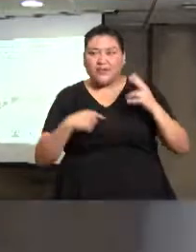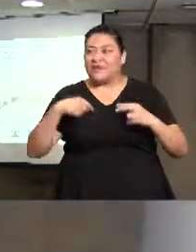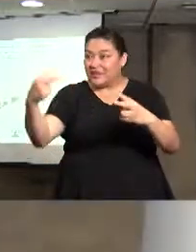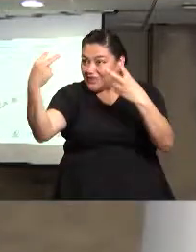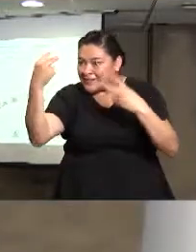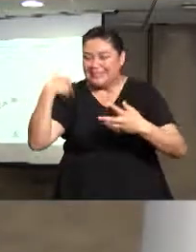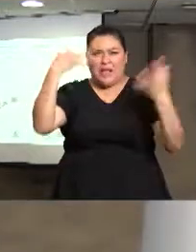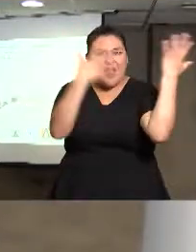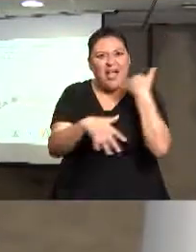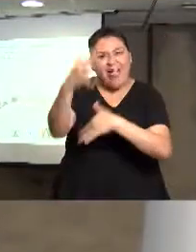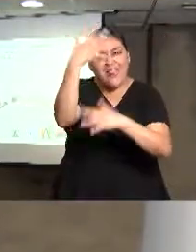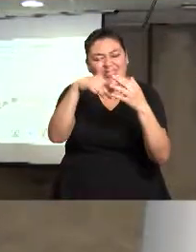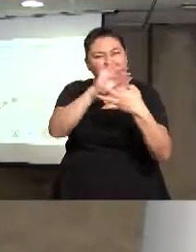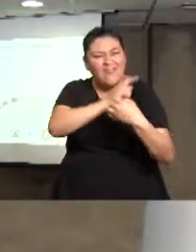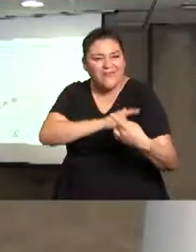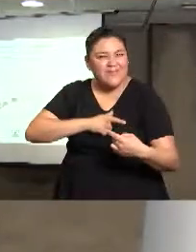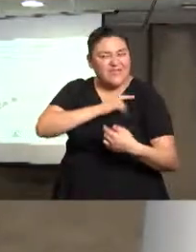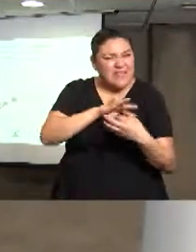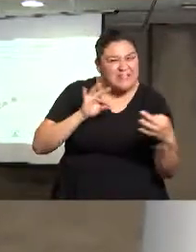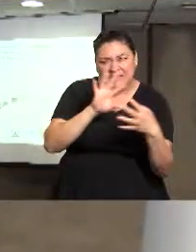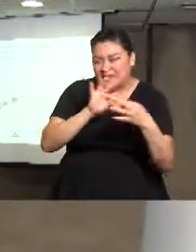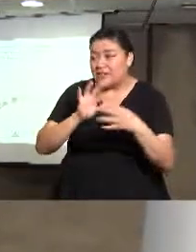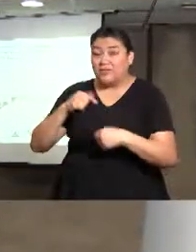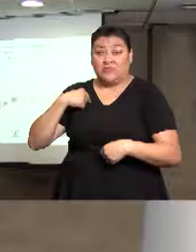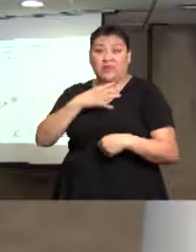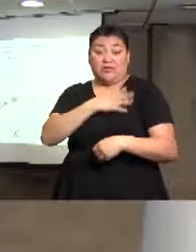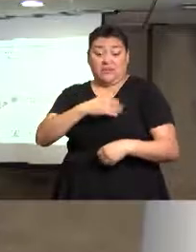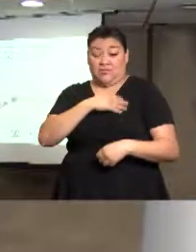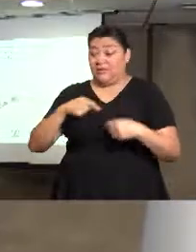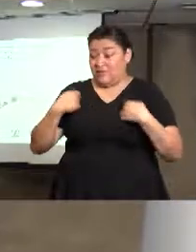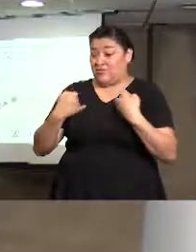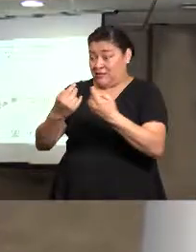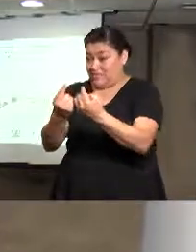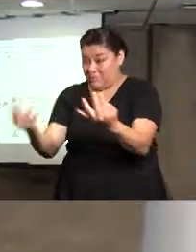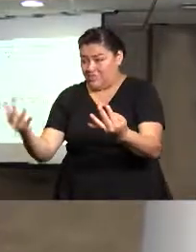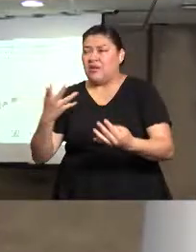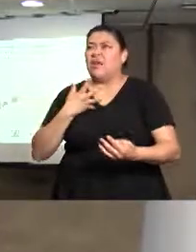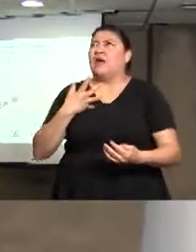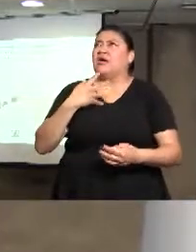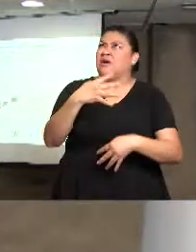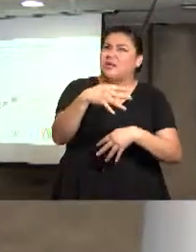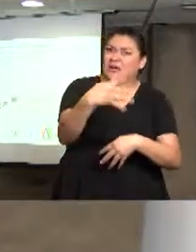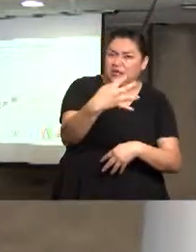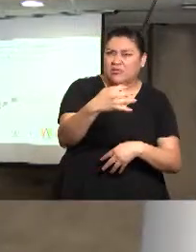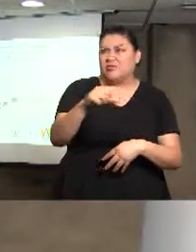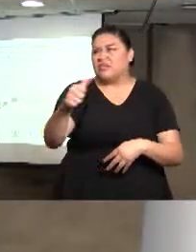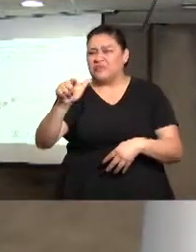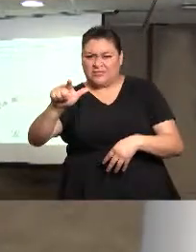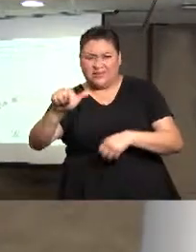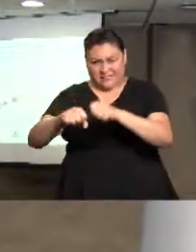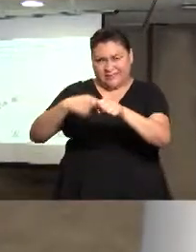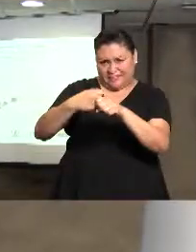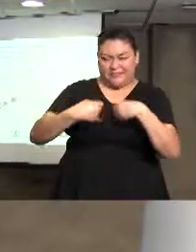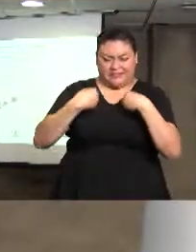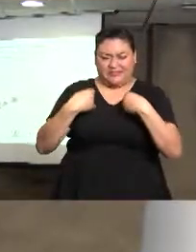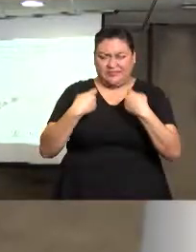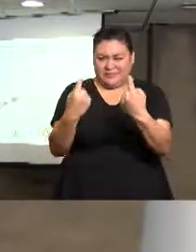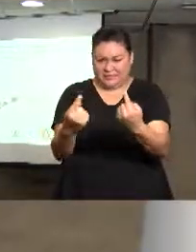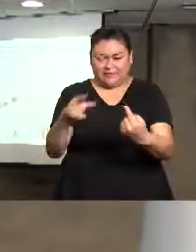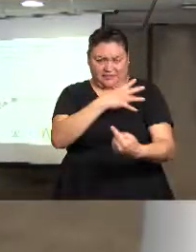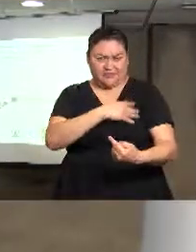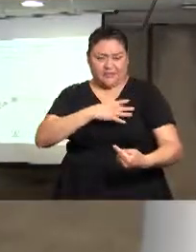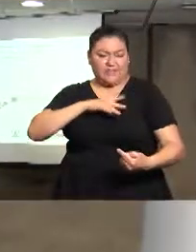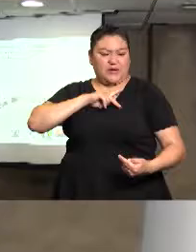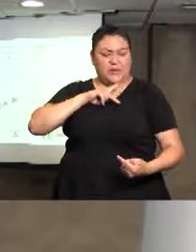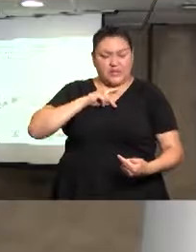apasionado, yo tengo jóvenes, hijos jóvenes de 14, 17 años, entonces y esto es una realidad,